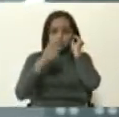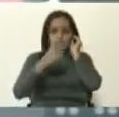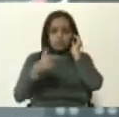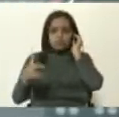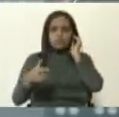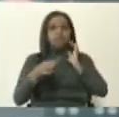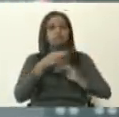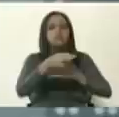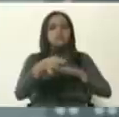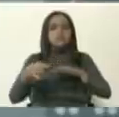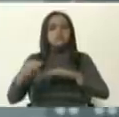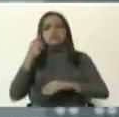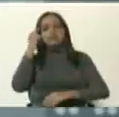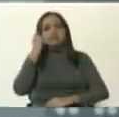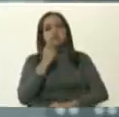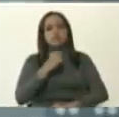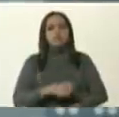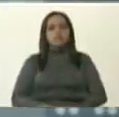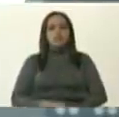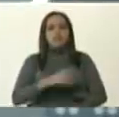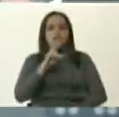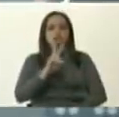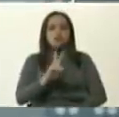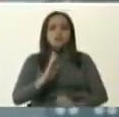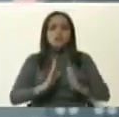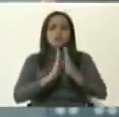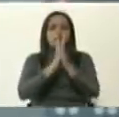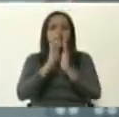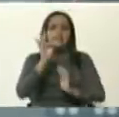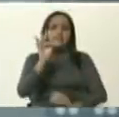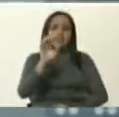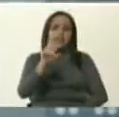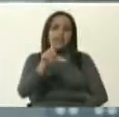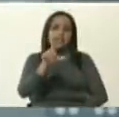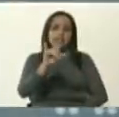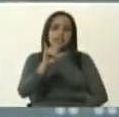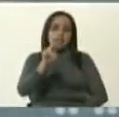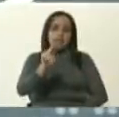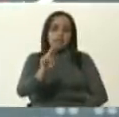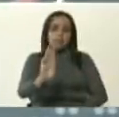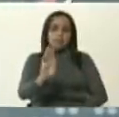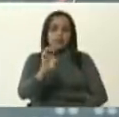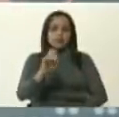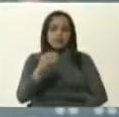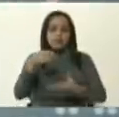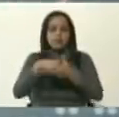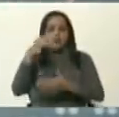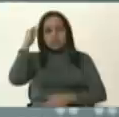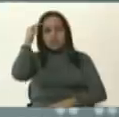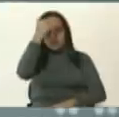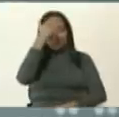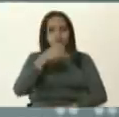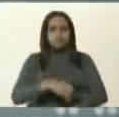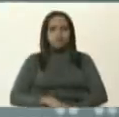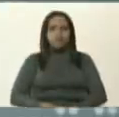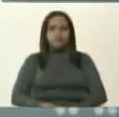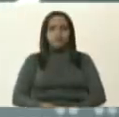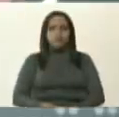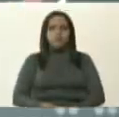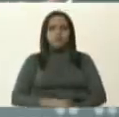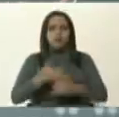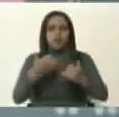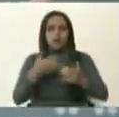y un caso del municipio de San Felipe. Eso es lo que registra el estado de Yalacubi. Luego nos vamos